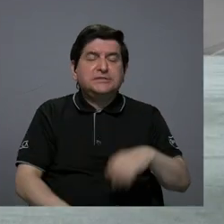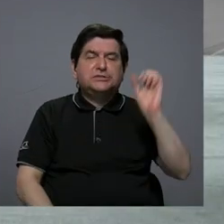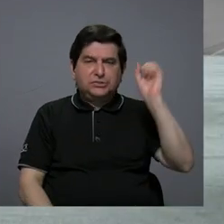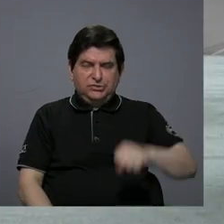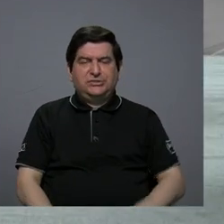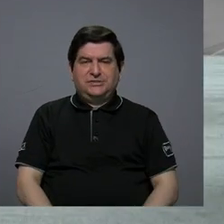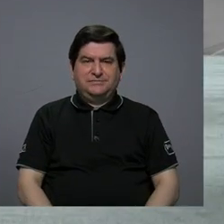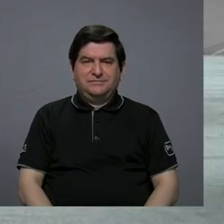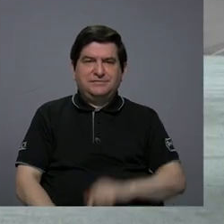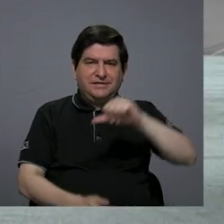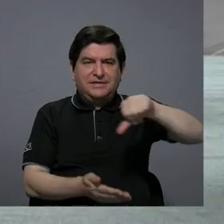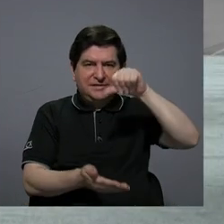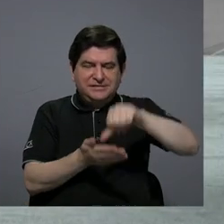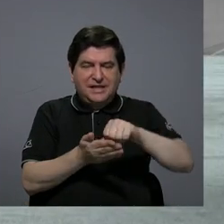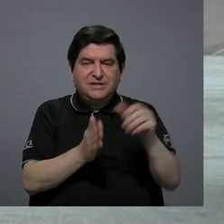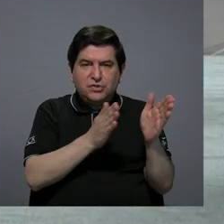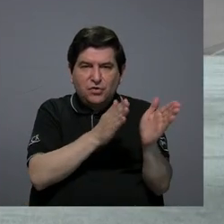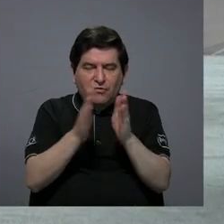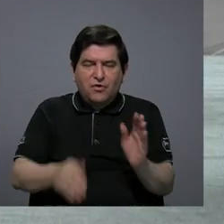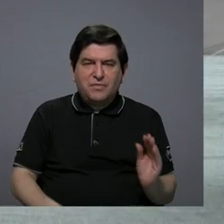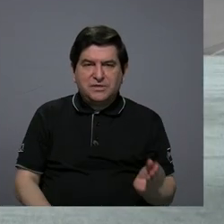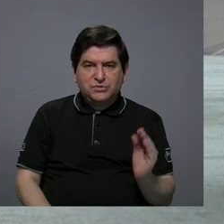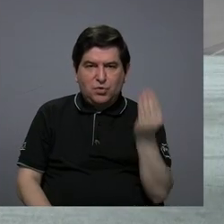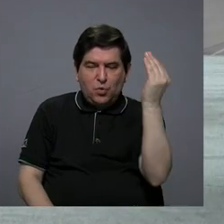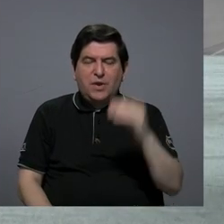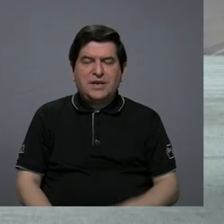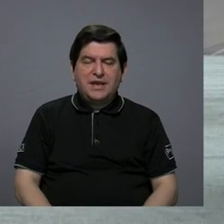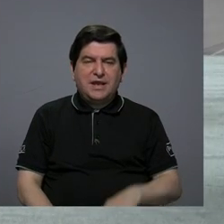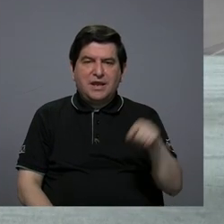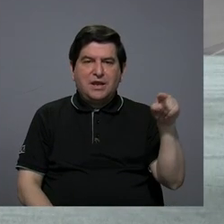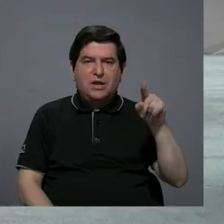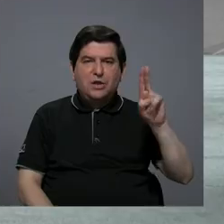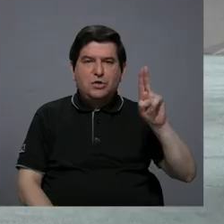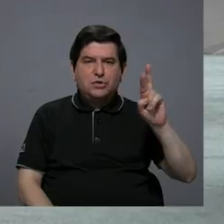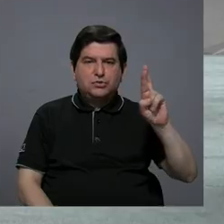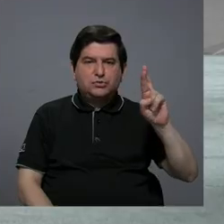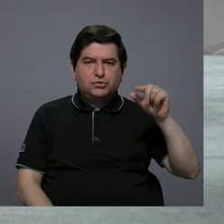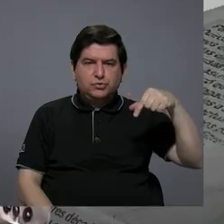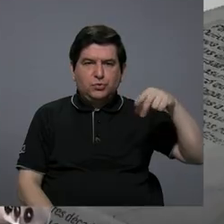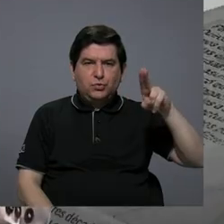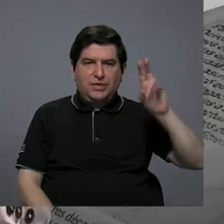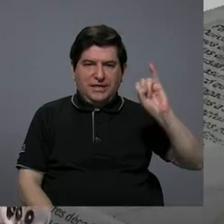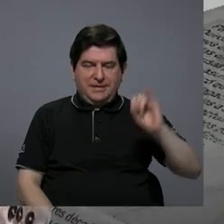eso es el Centro de Formación Juvenil Surquí, que así se llama.